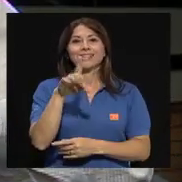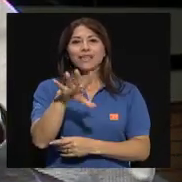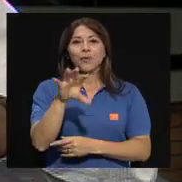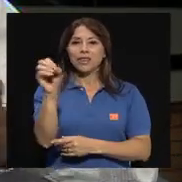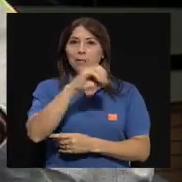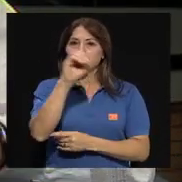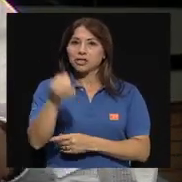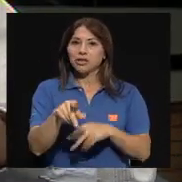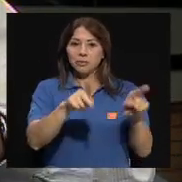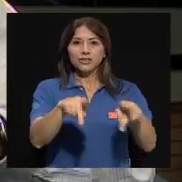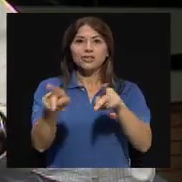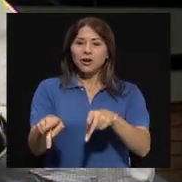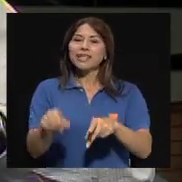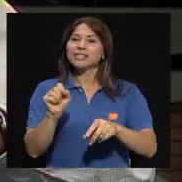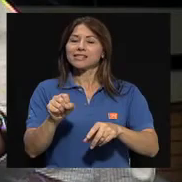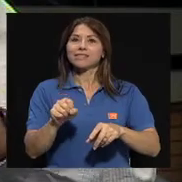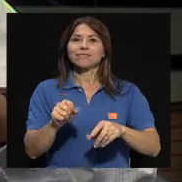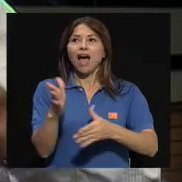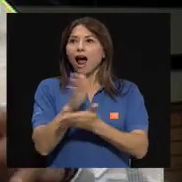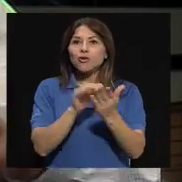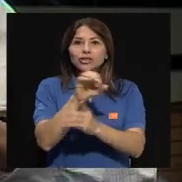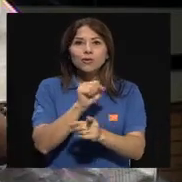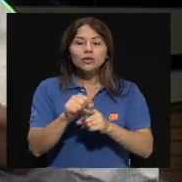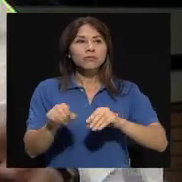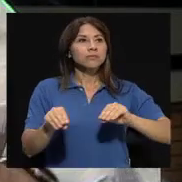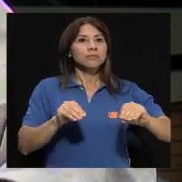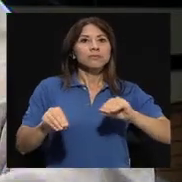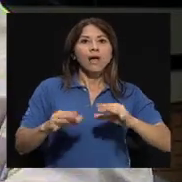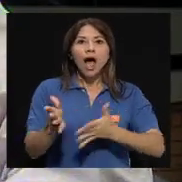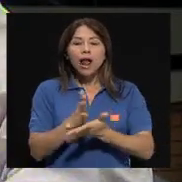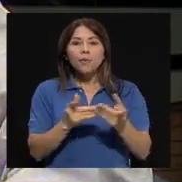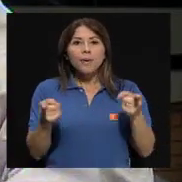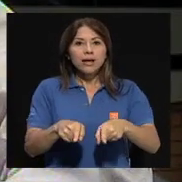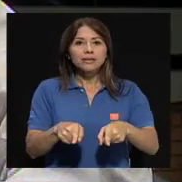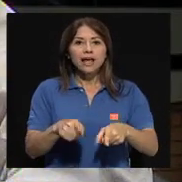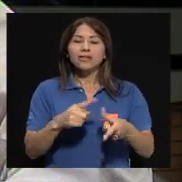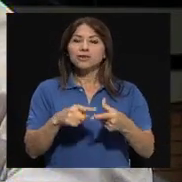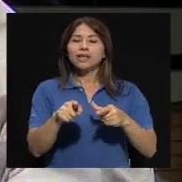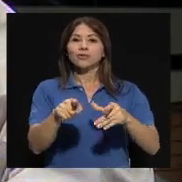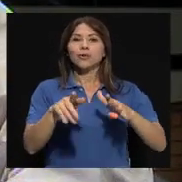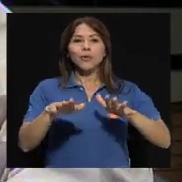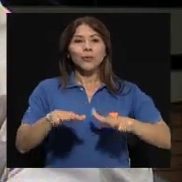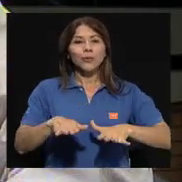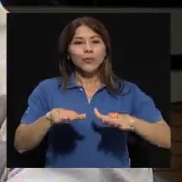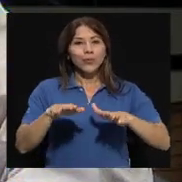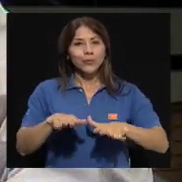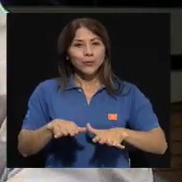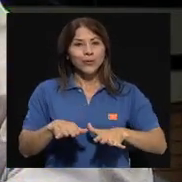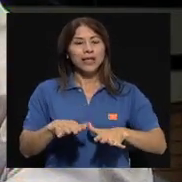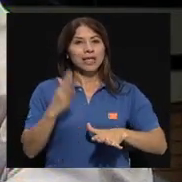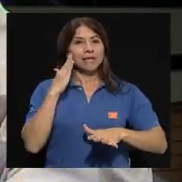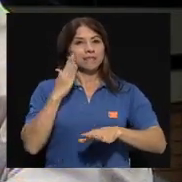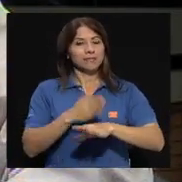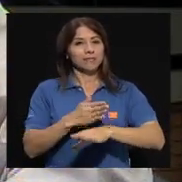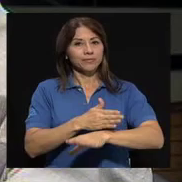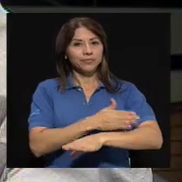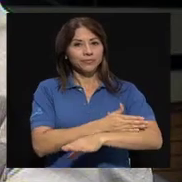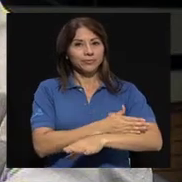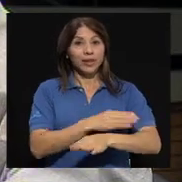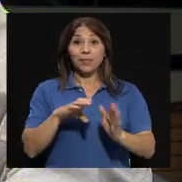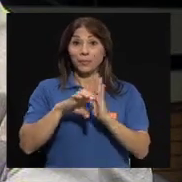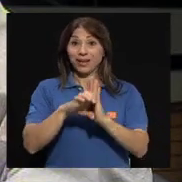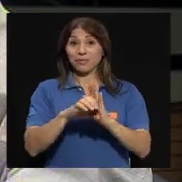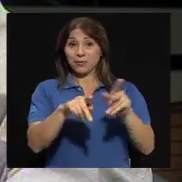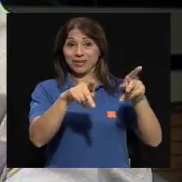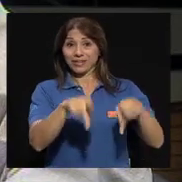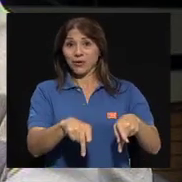con cierta resiliencia, con cierta tranquilidad y serenidad. O sea, si logramos que el que sale corriendo